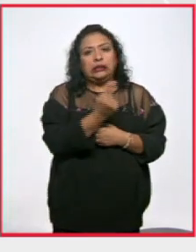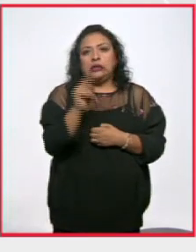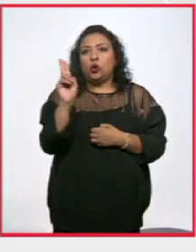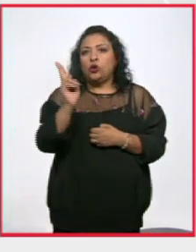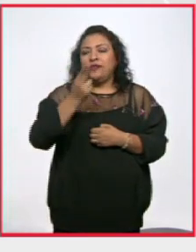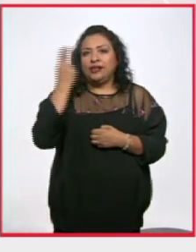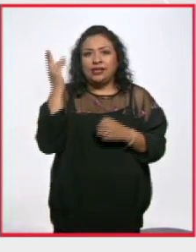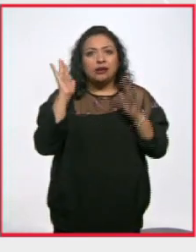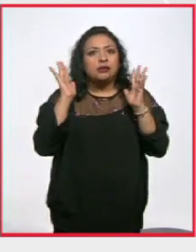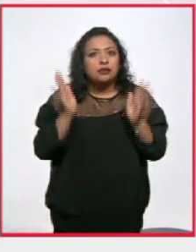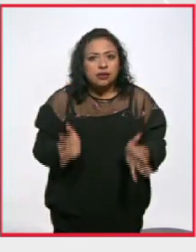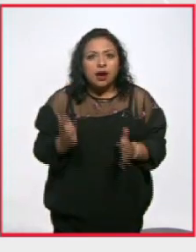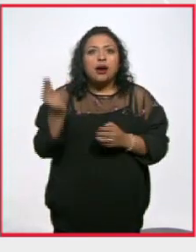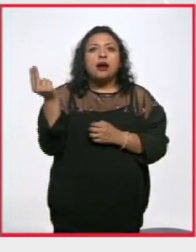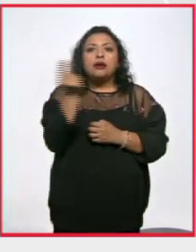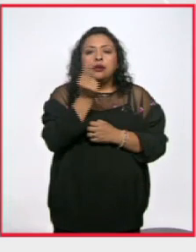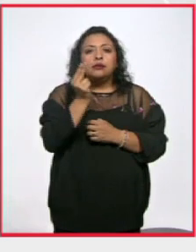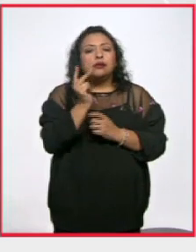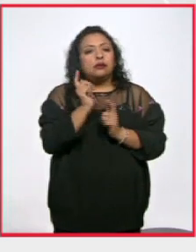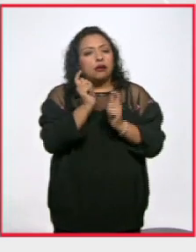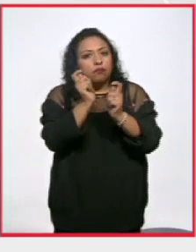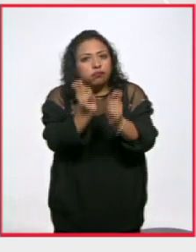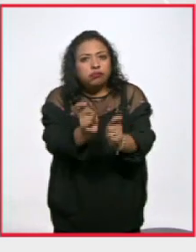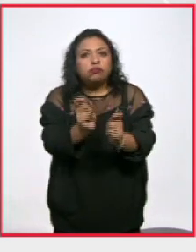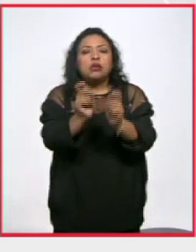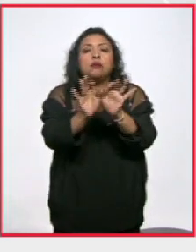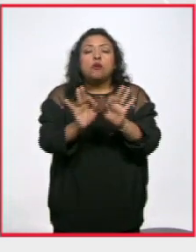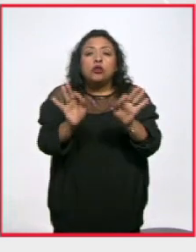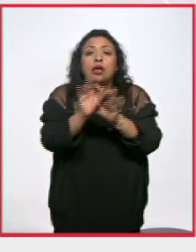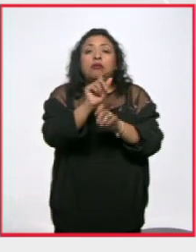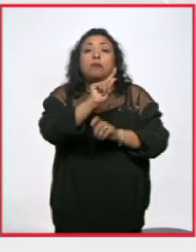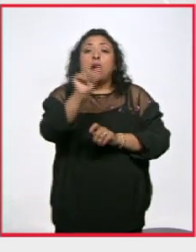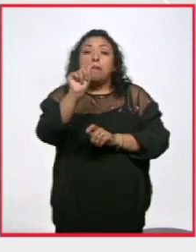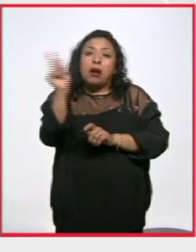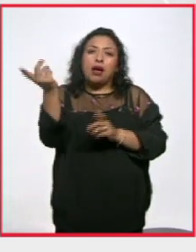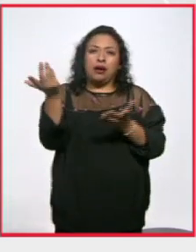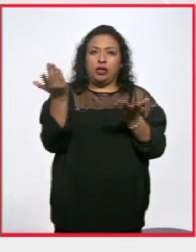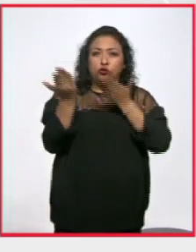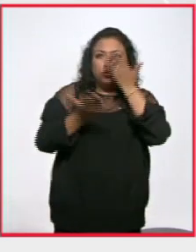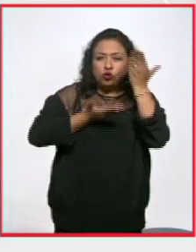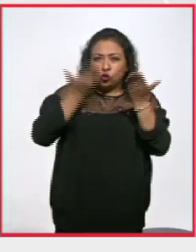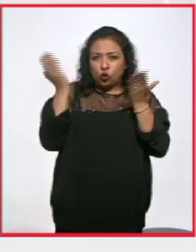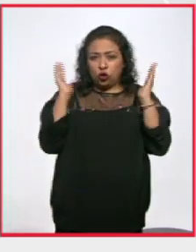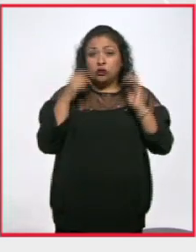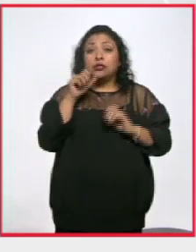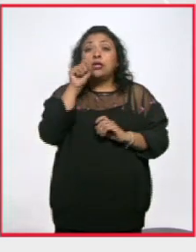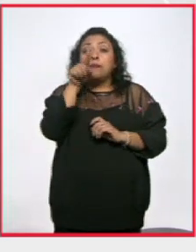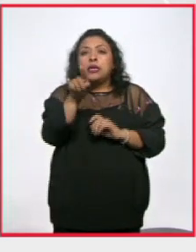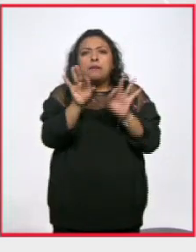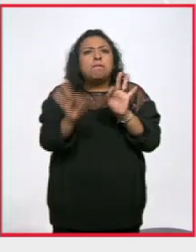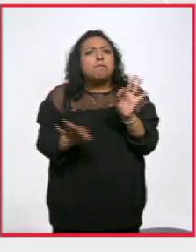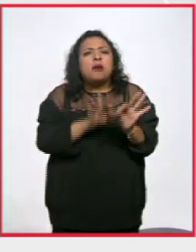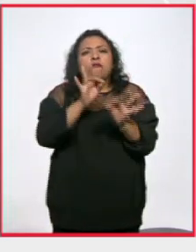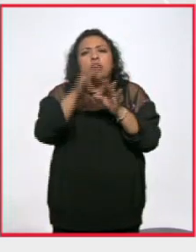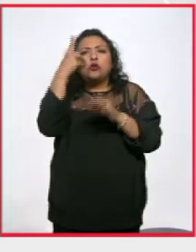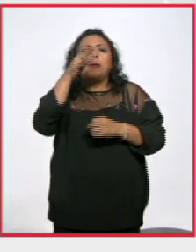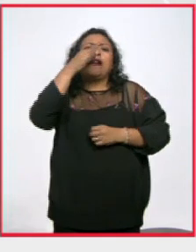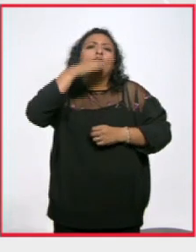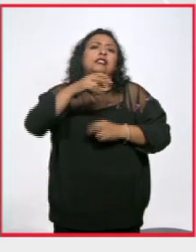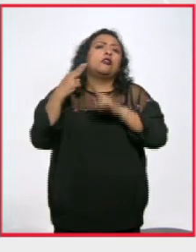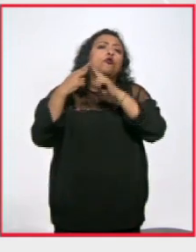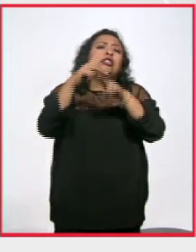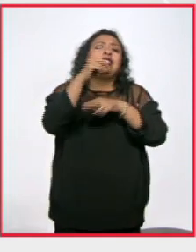una universidad ya necesitaba ser coronado por estudios superiores y que además era lo ideal para festejar el